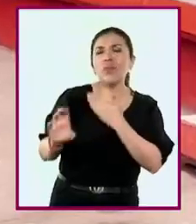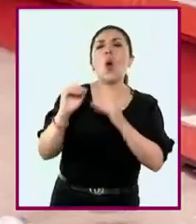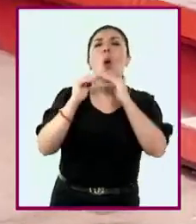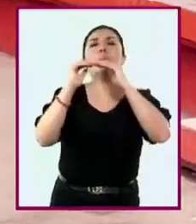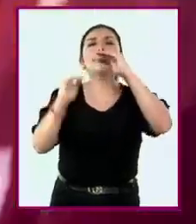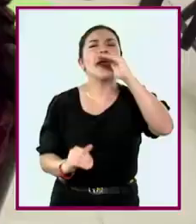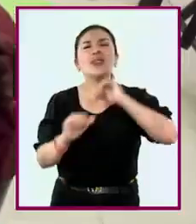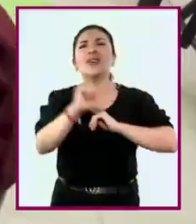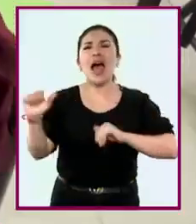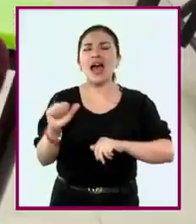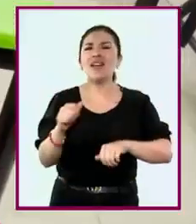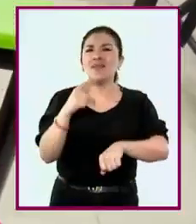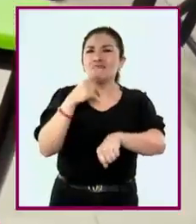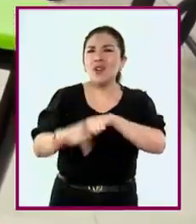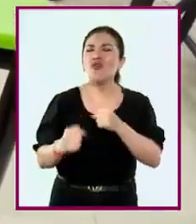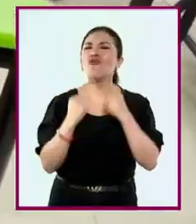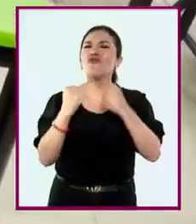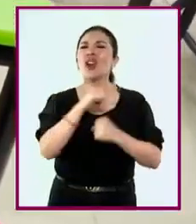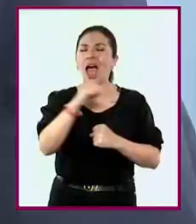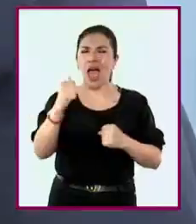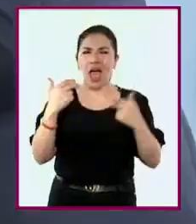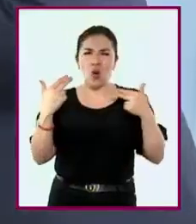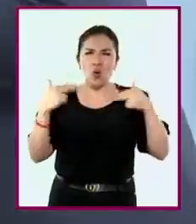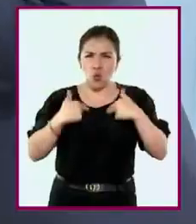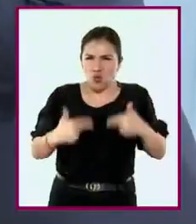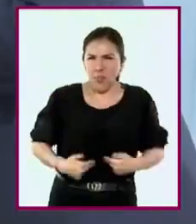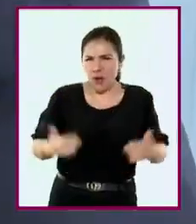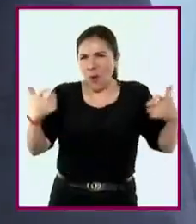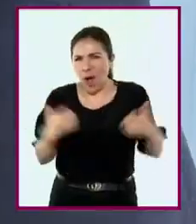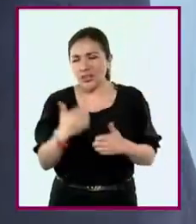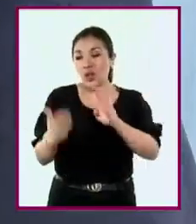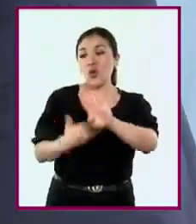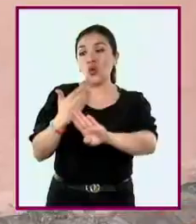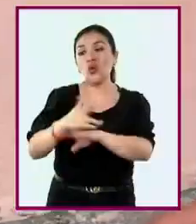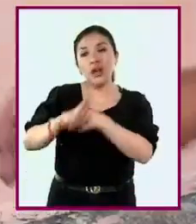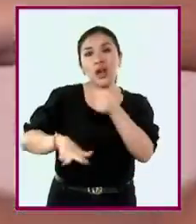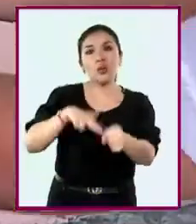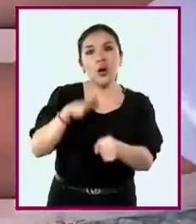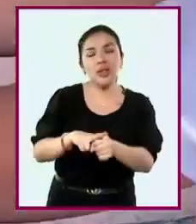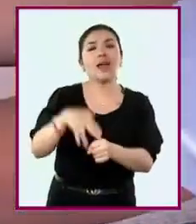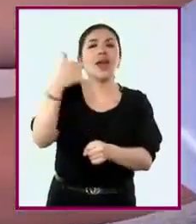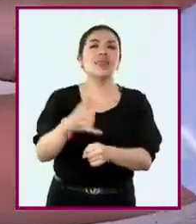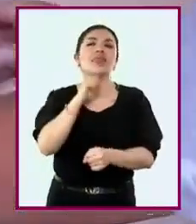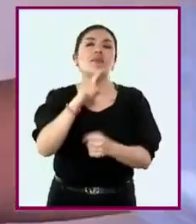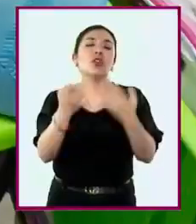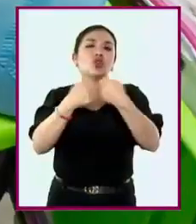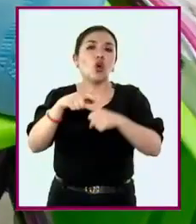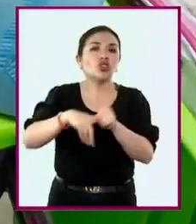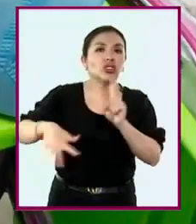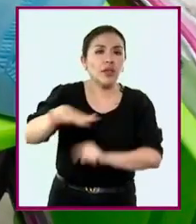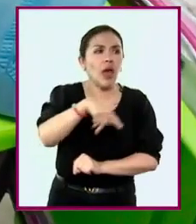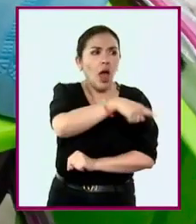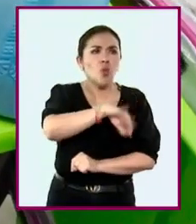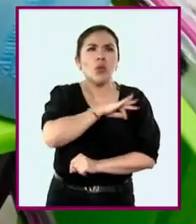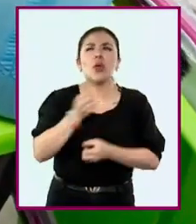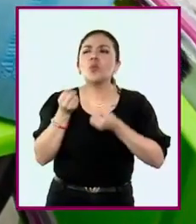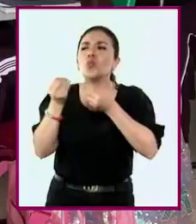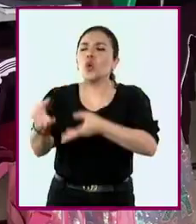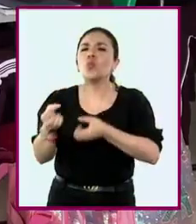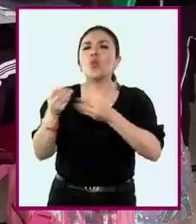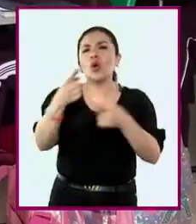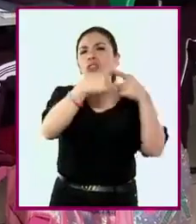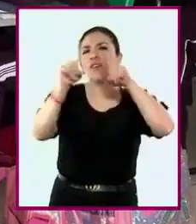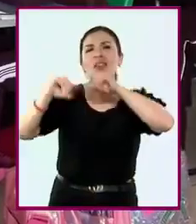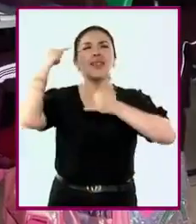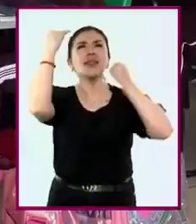o reducir los impactos de las actividades humanas sobre la naturaleza y la sociedad y aporten ideas